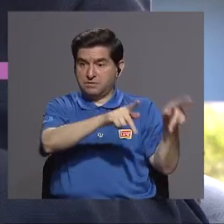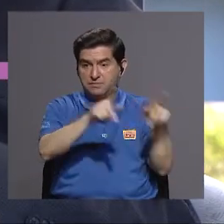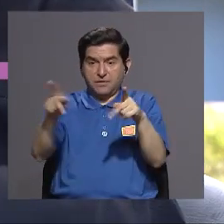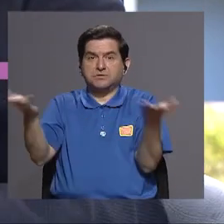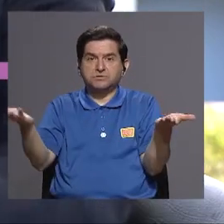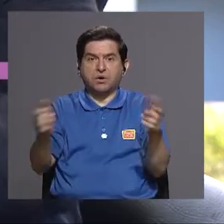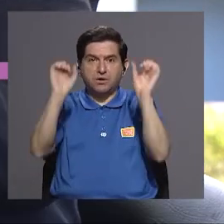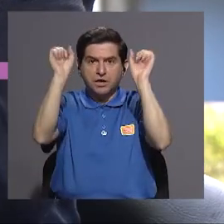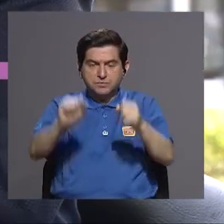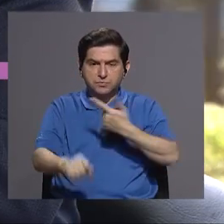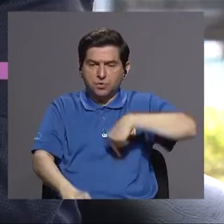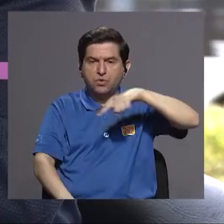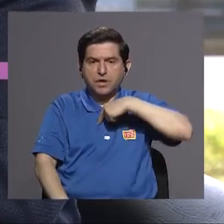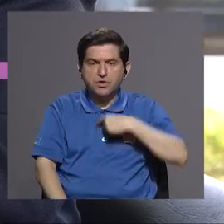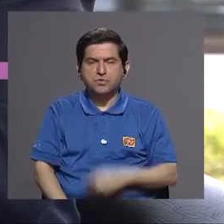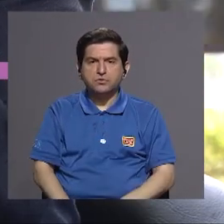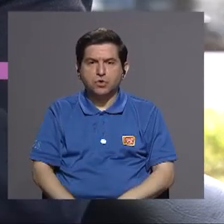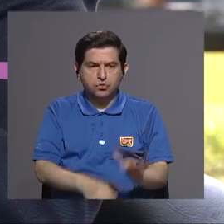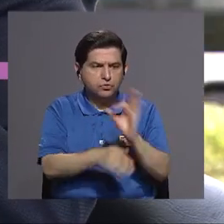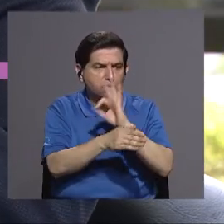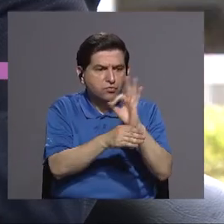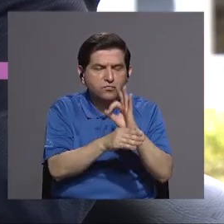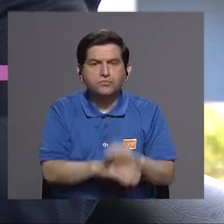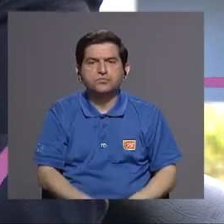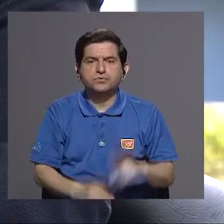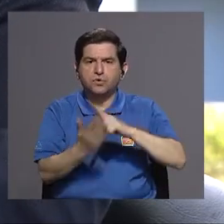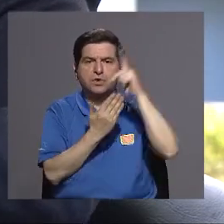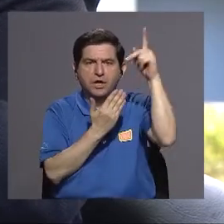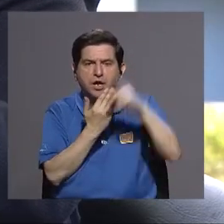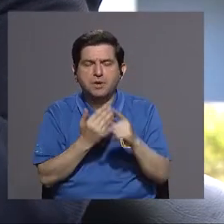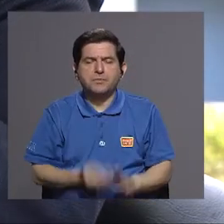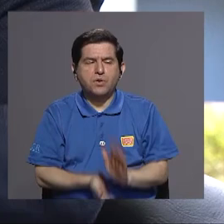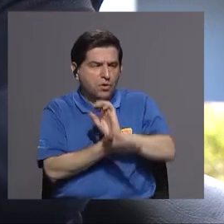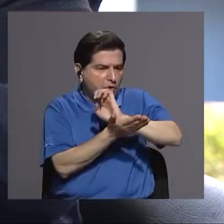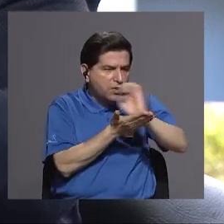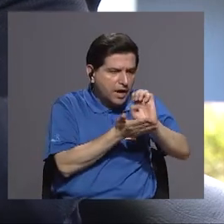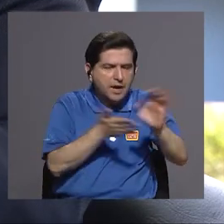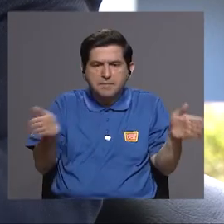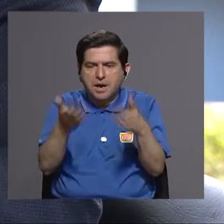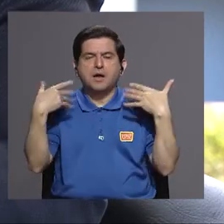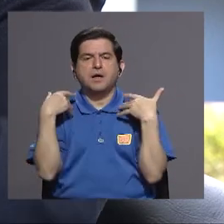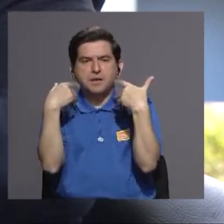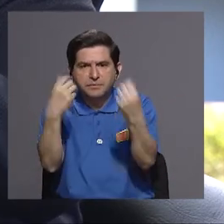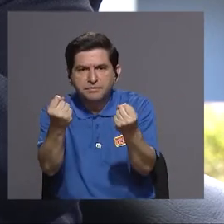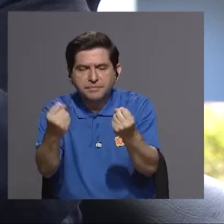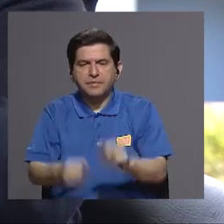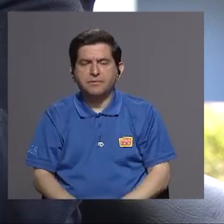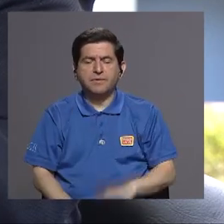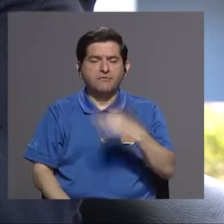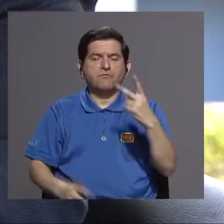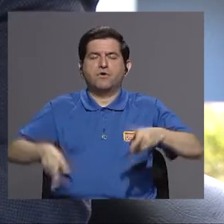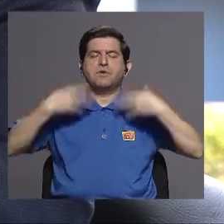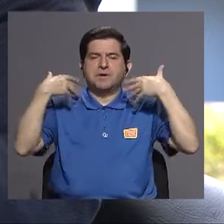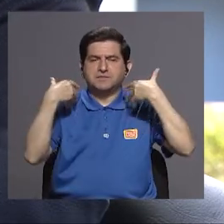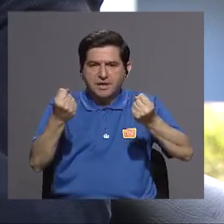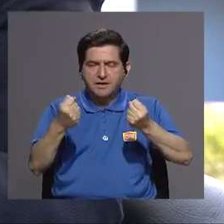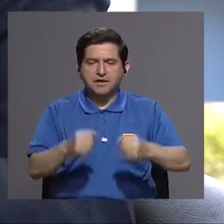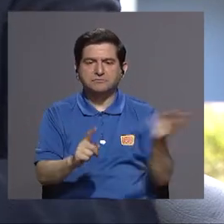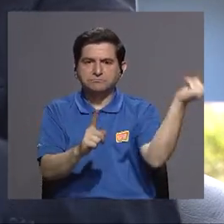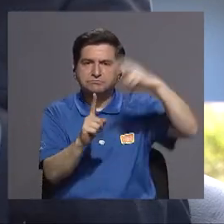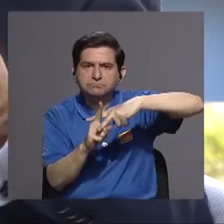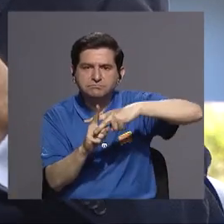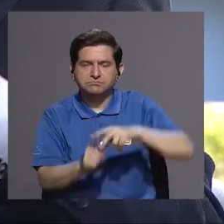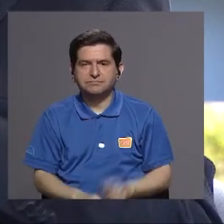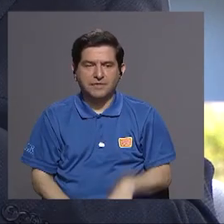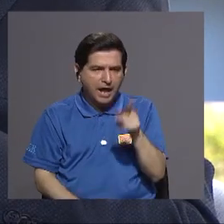personas para poderlo poner en función de los programas preventivos de promoción de la salud de estilo de vida saludables y tal